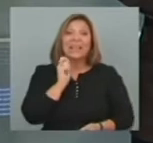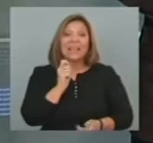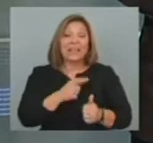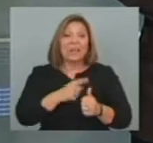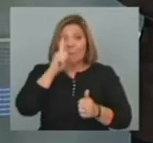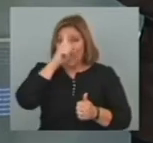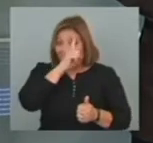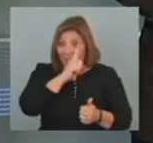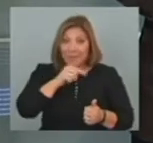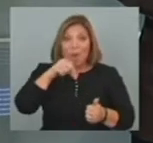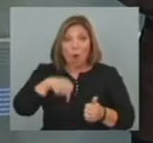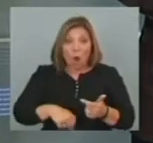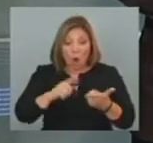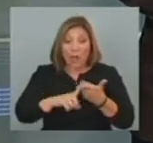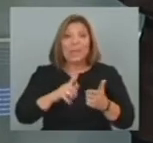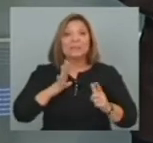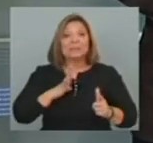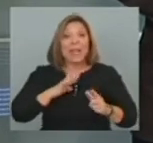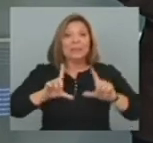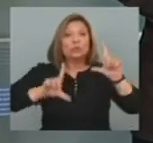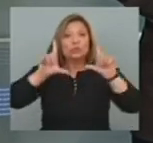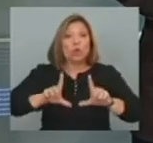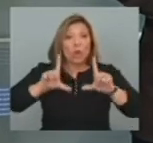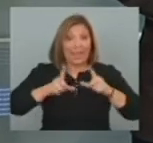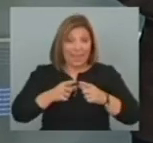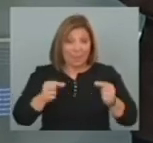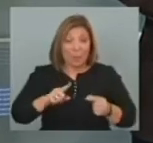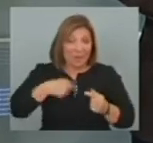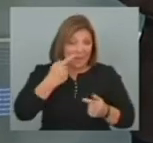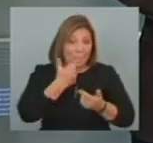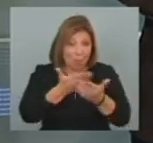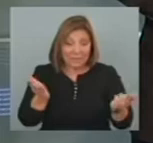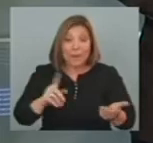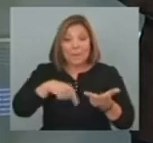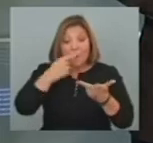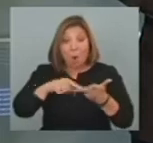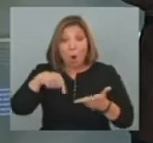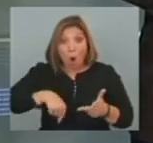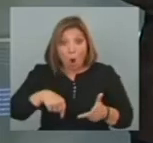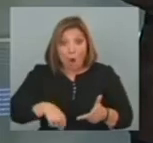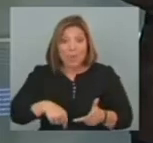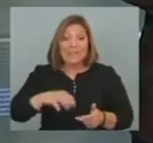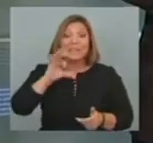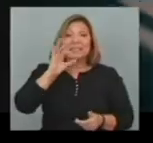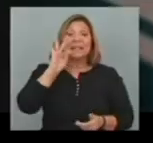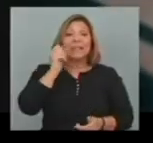Madrid Hoy Está Tokio también Que la vamos a mostrar Seguramente mañana Y hoy Les vamos a presentar La candidatura De Estambul